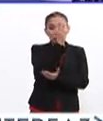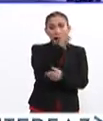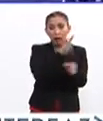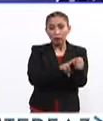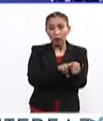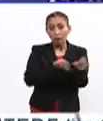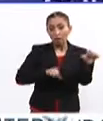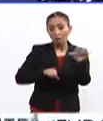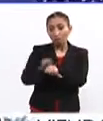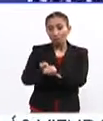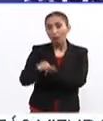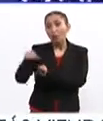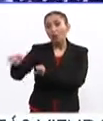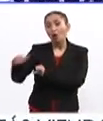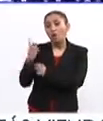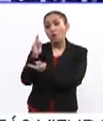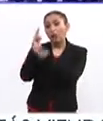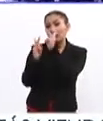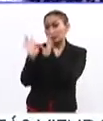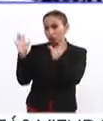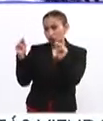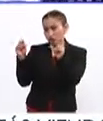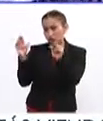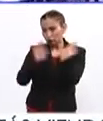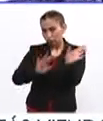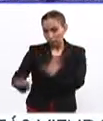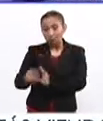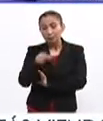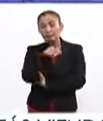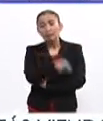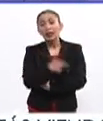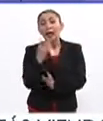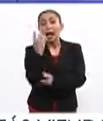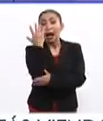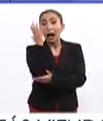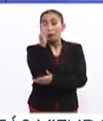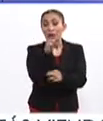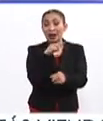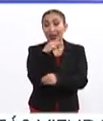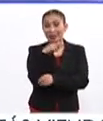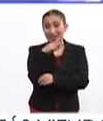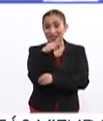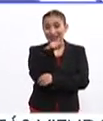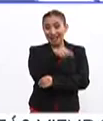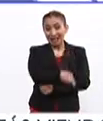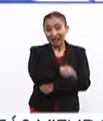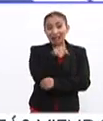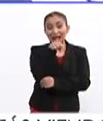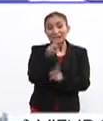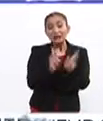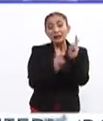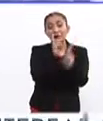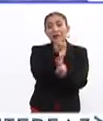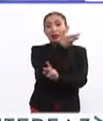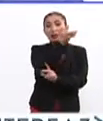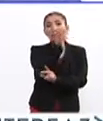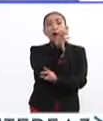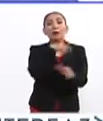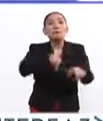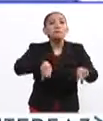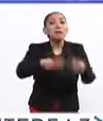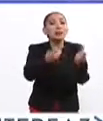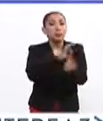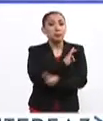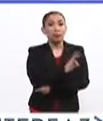por plantaciones. Los árboles de Navidad son una plantación forestal comercial.